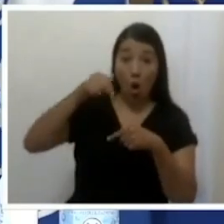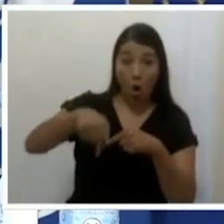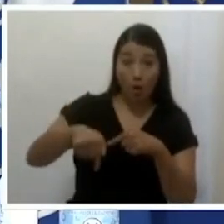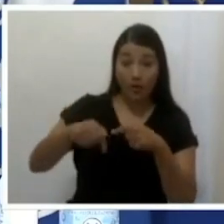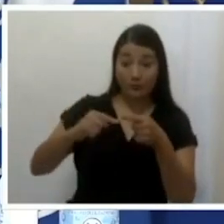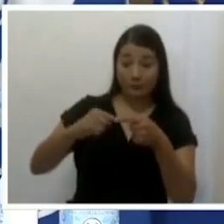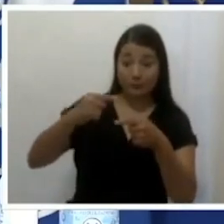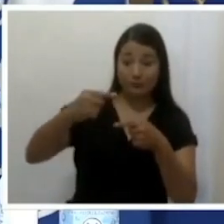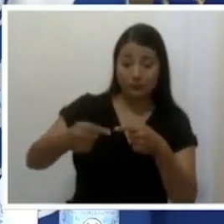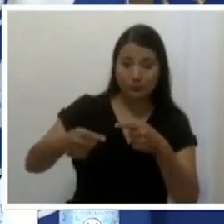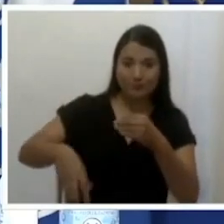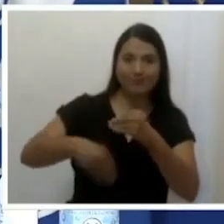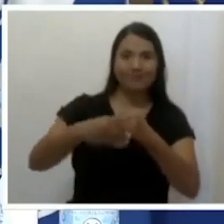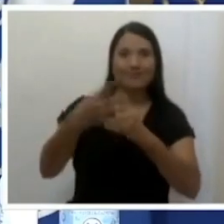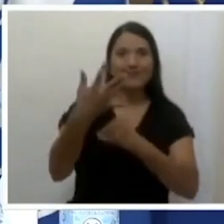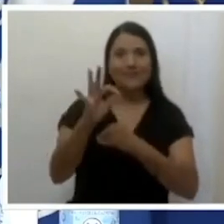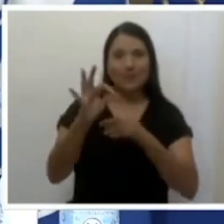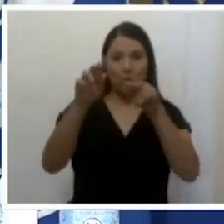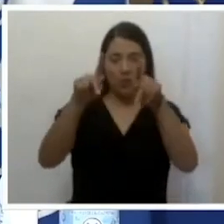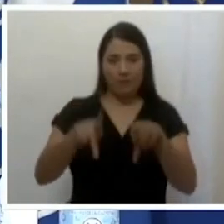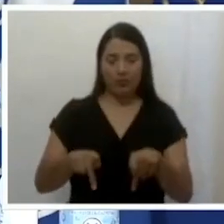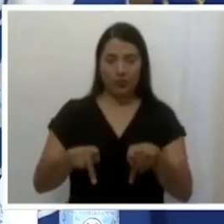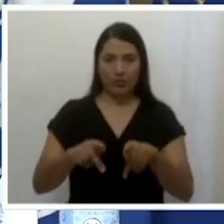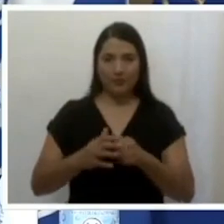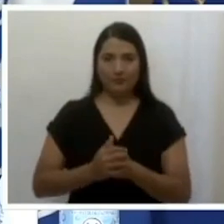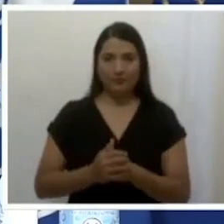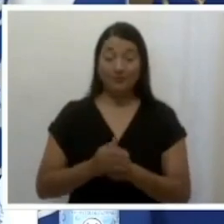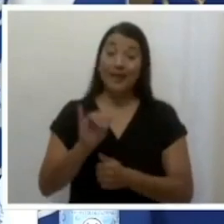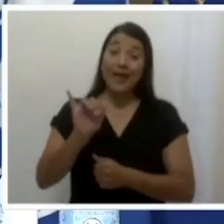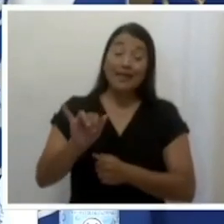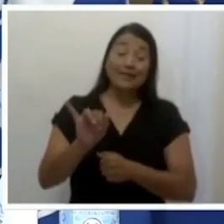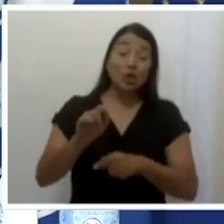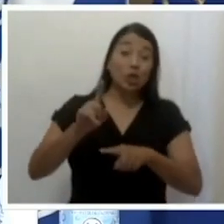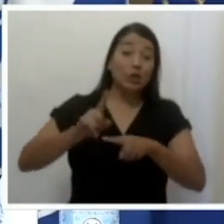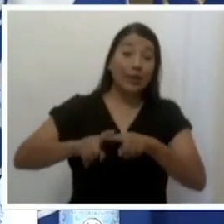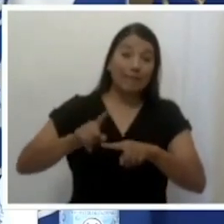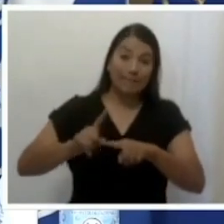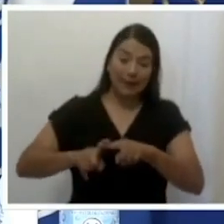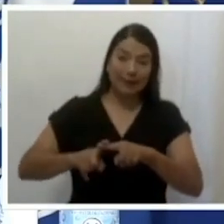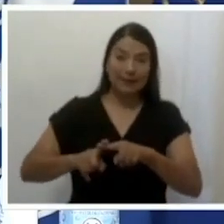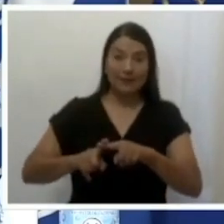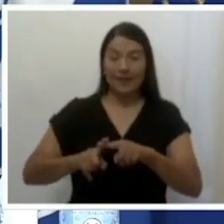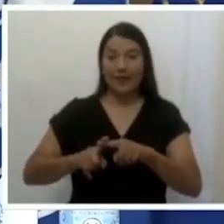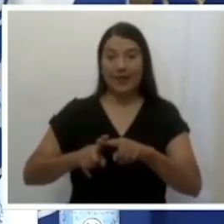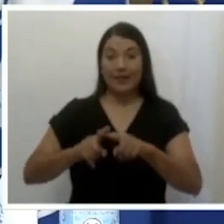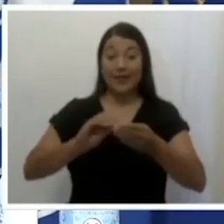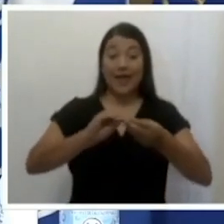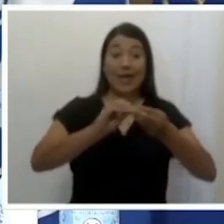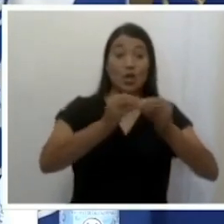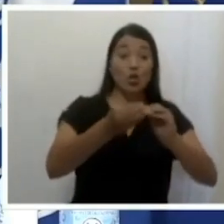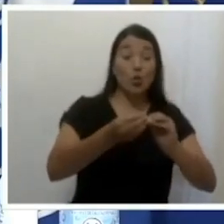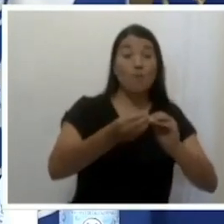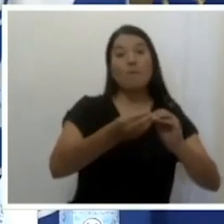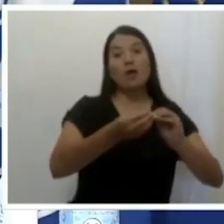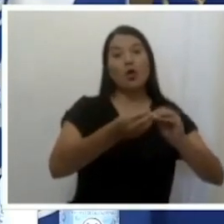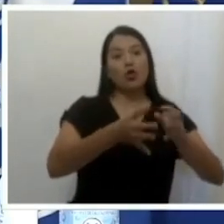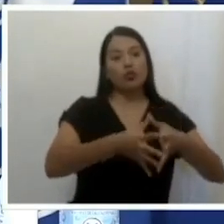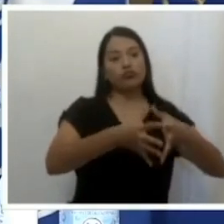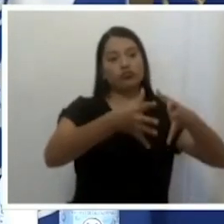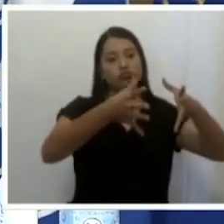algo que depende del contagio total de casos en el país.